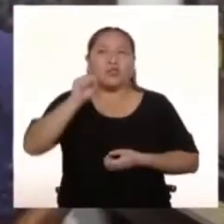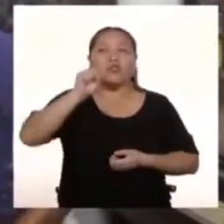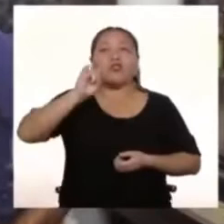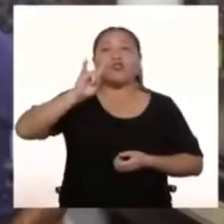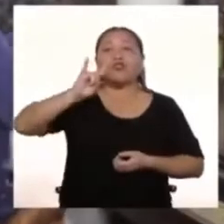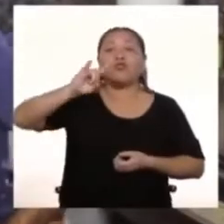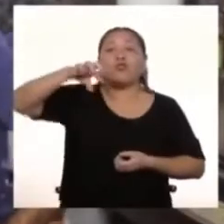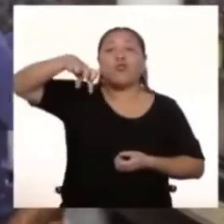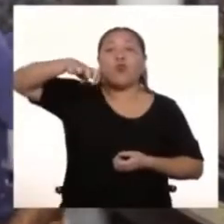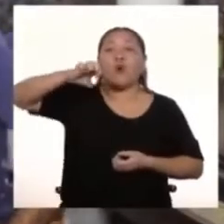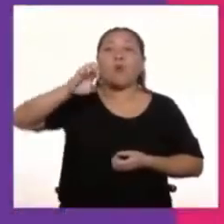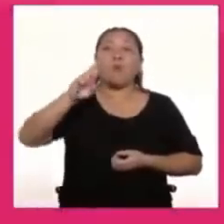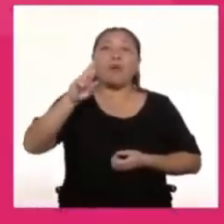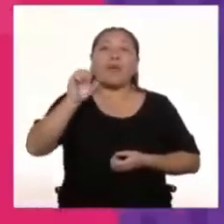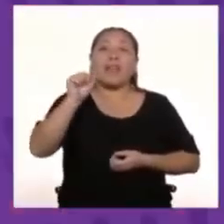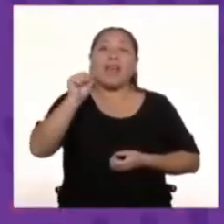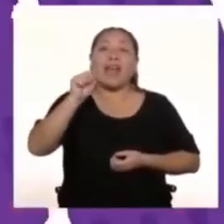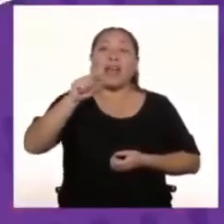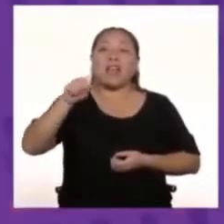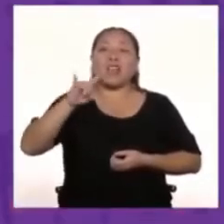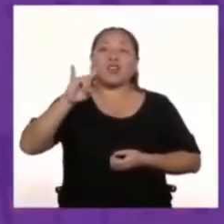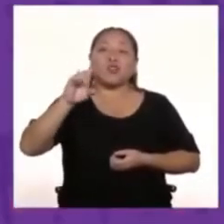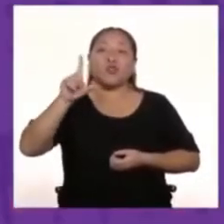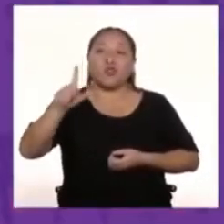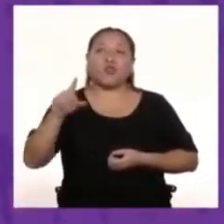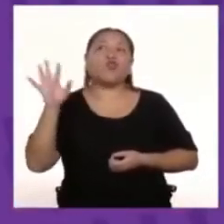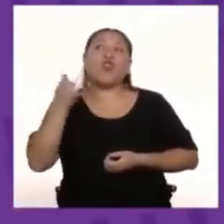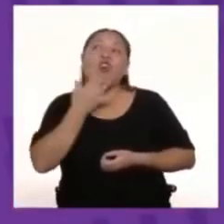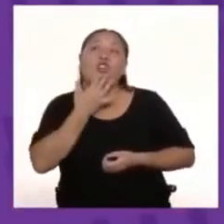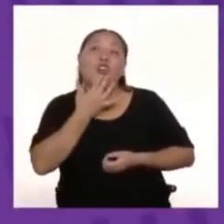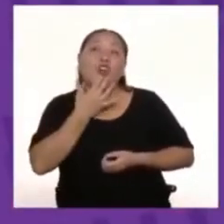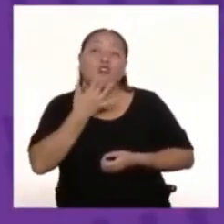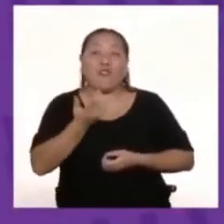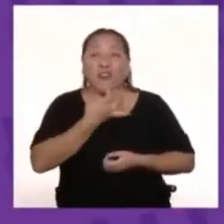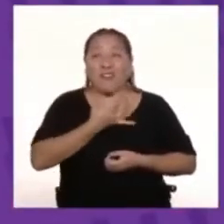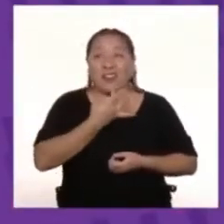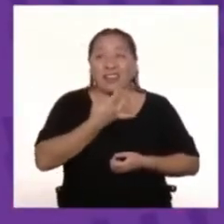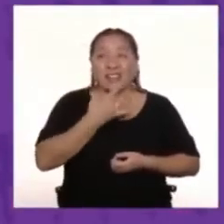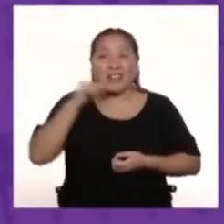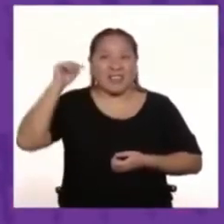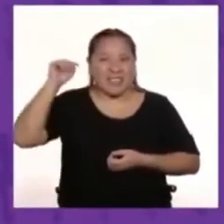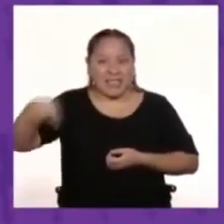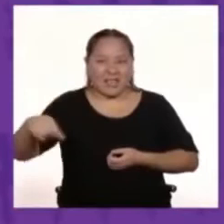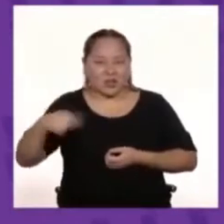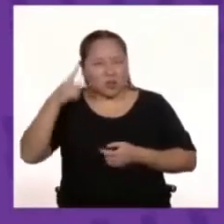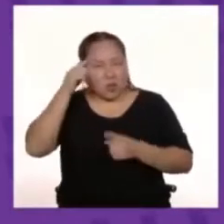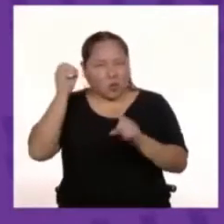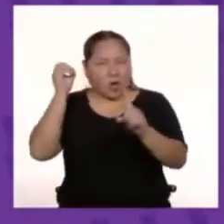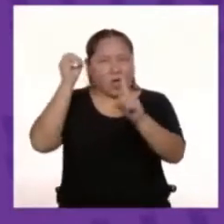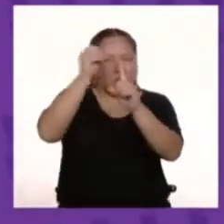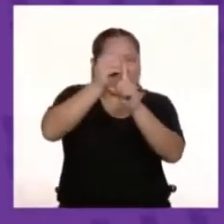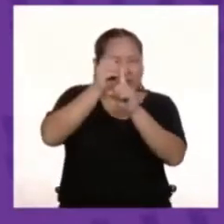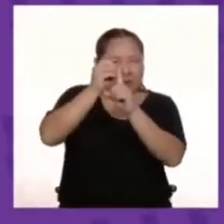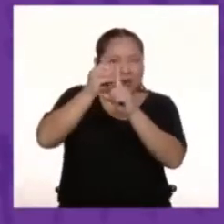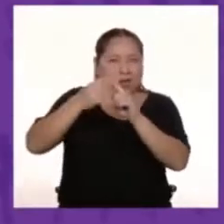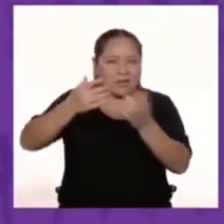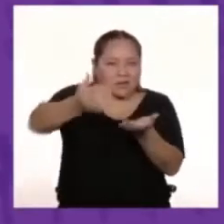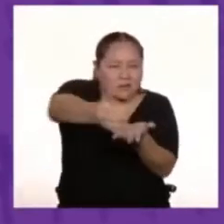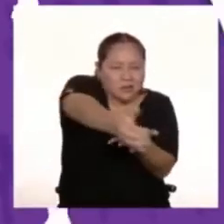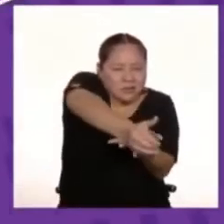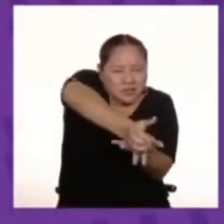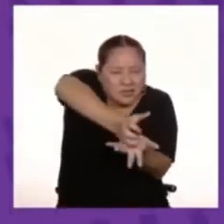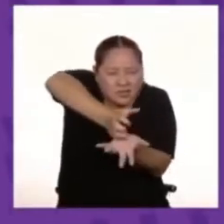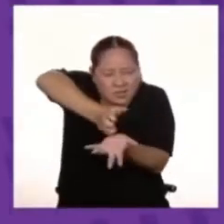Porque es mi color favorito Y Superazul Tiene la misión De rescatar De las